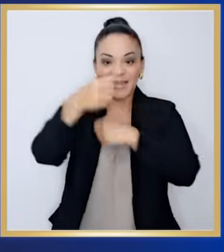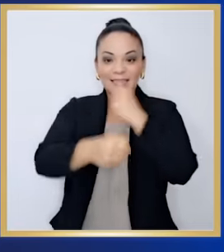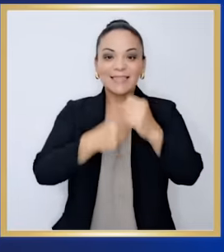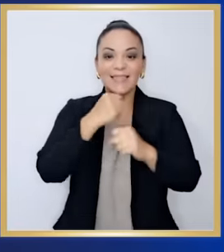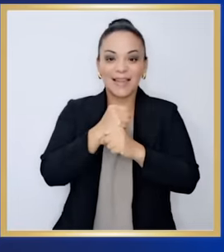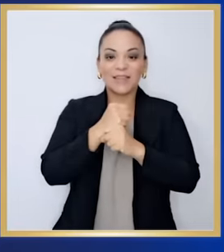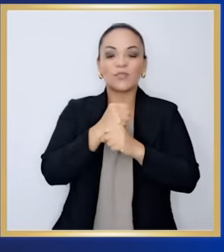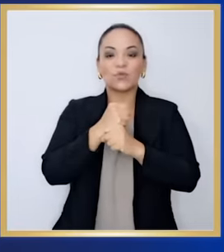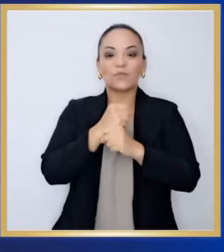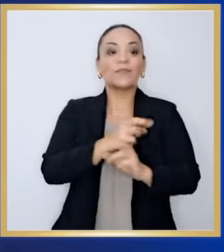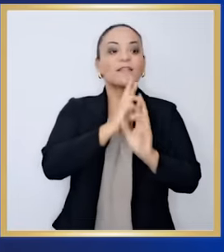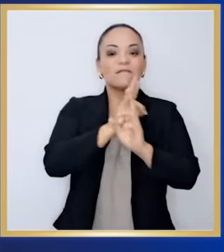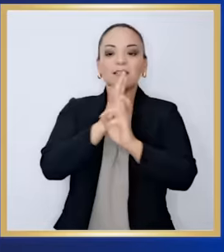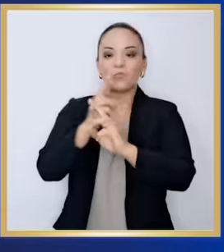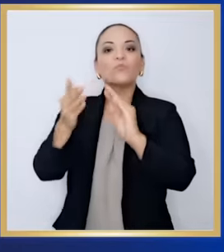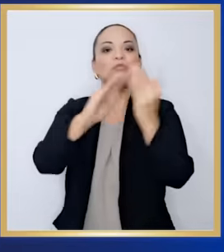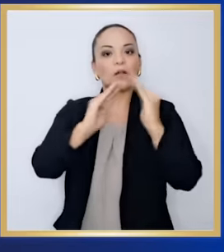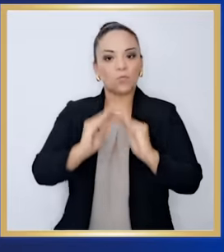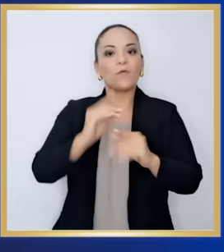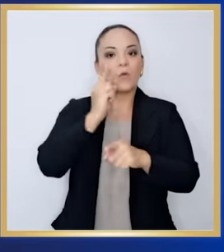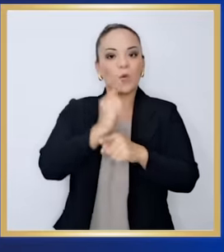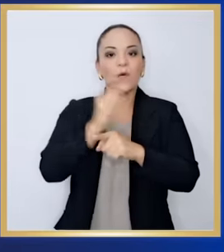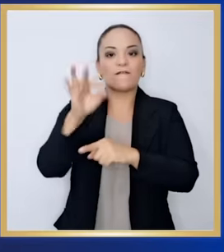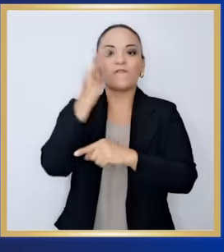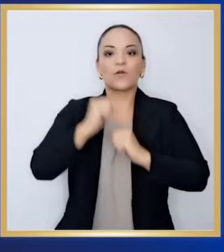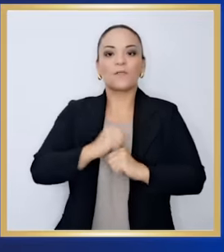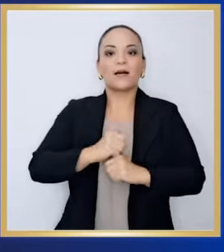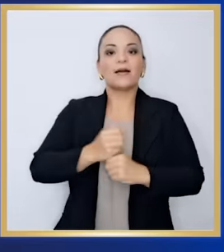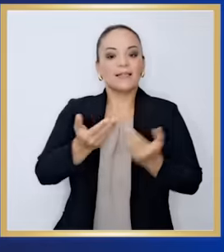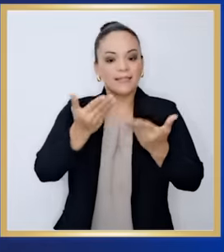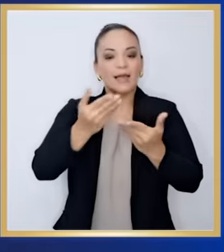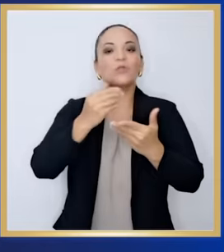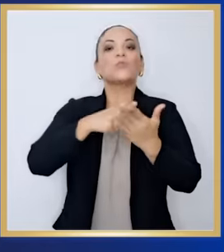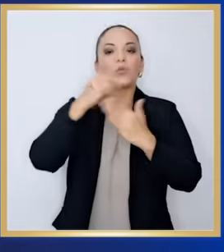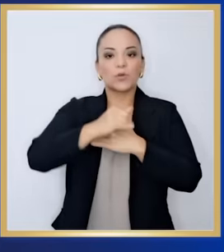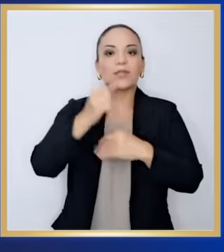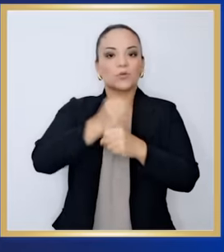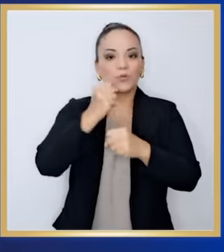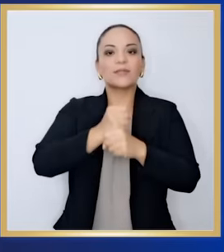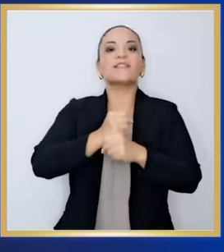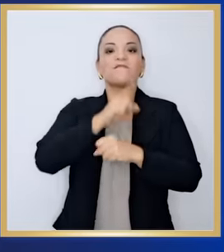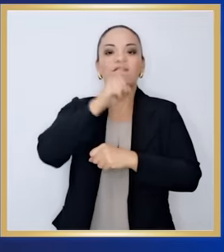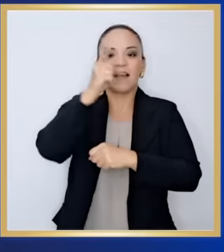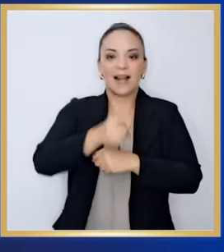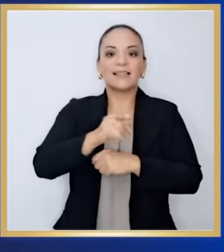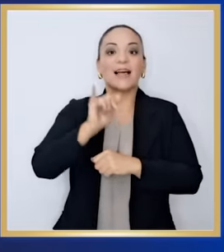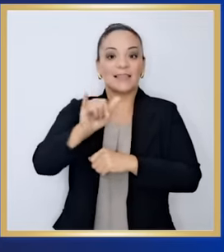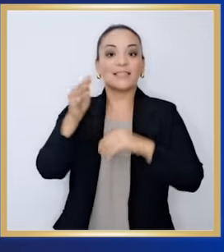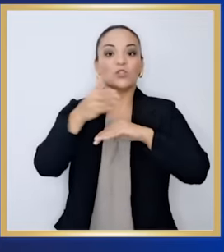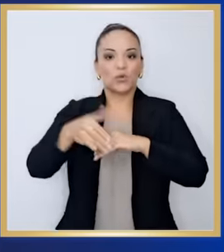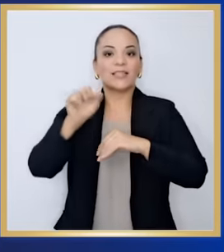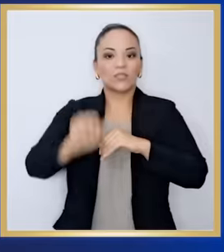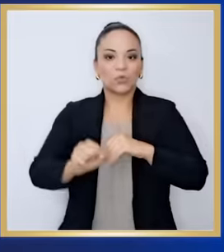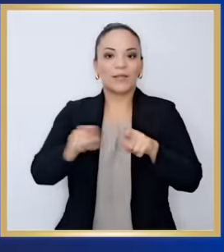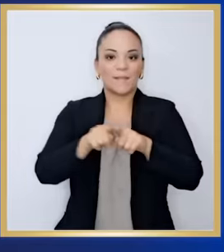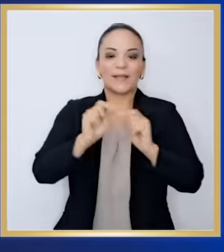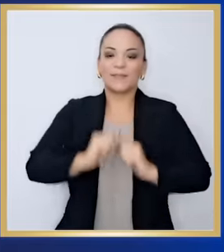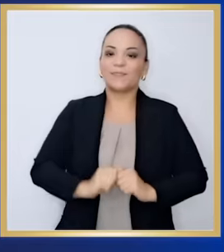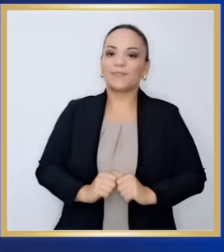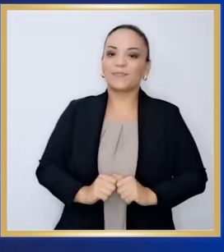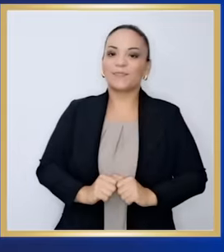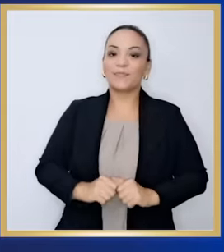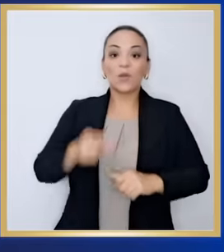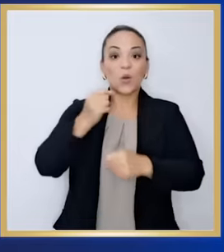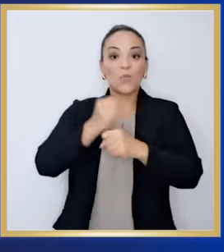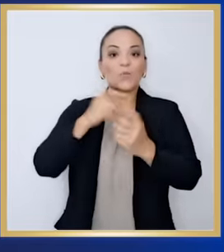Por eso, en cada gira que hemos hecho este año, le respondemos al pueblo como debe ser, con obras reales. Así lo